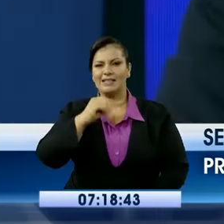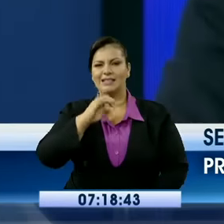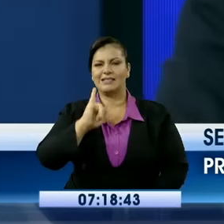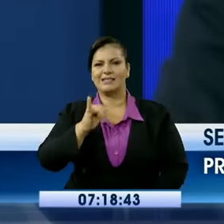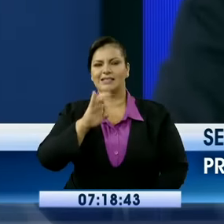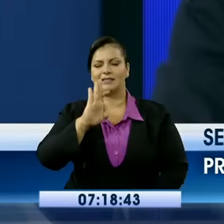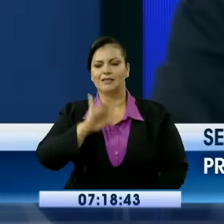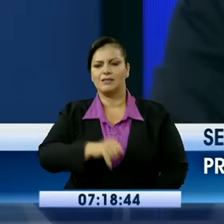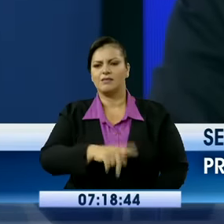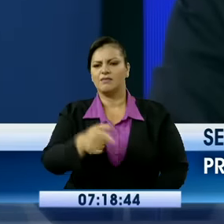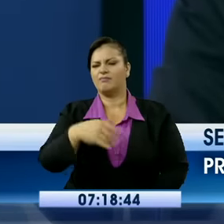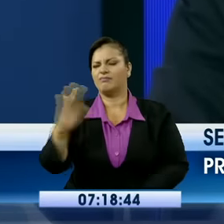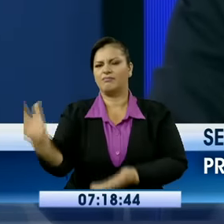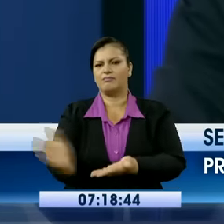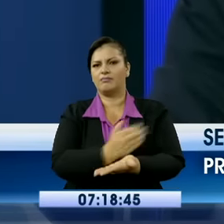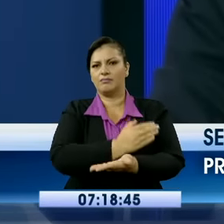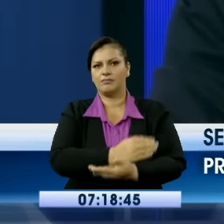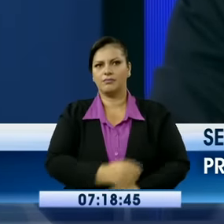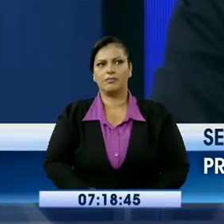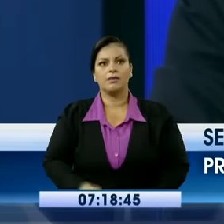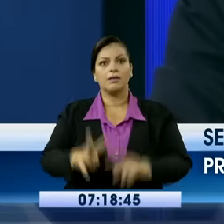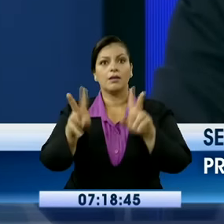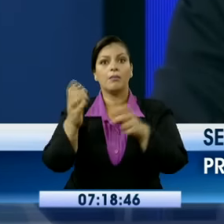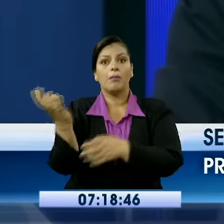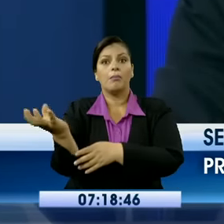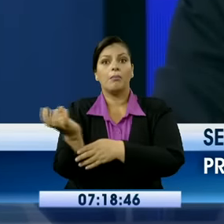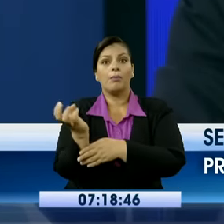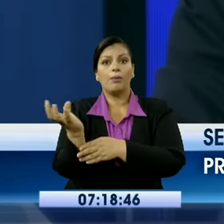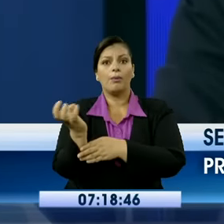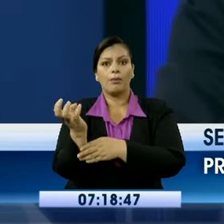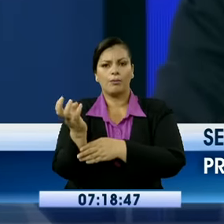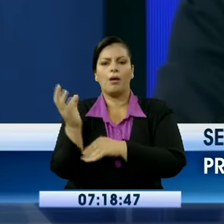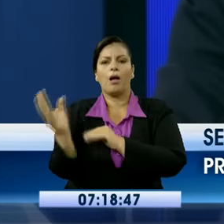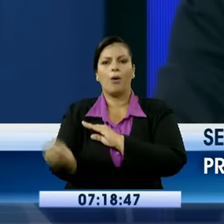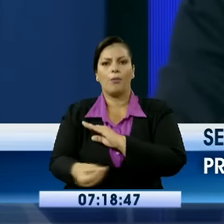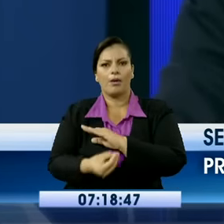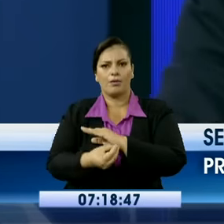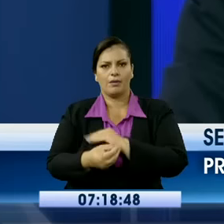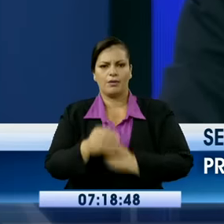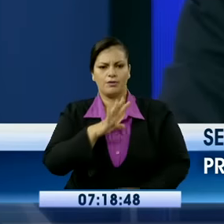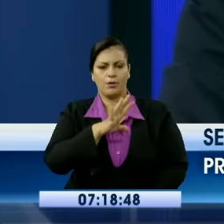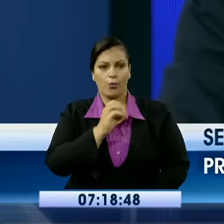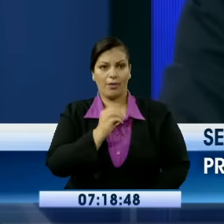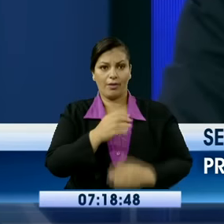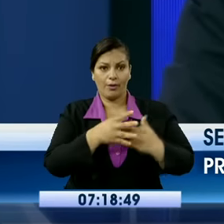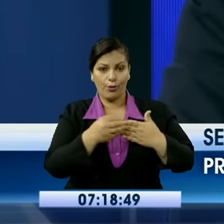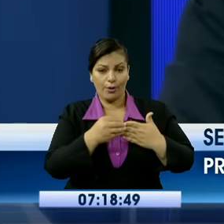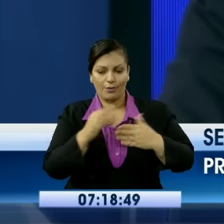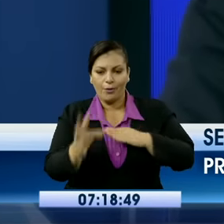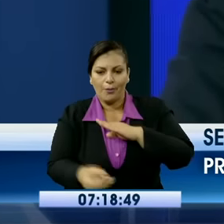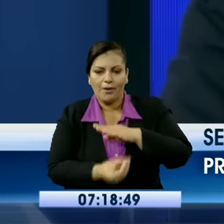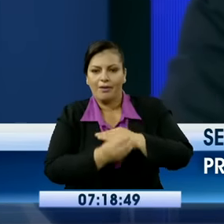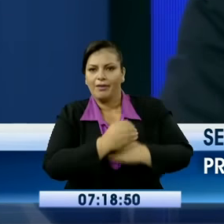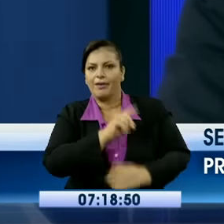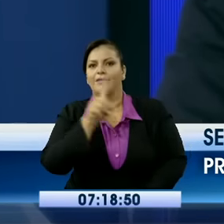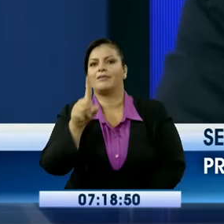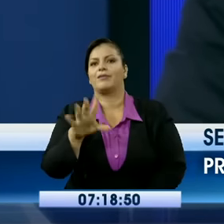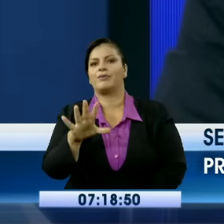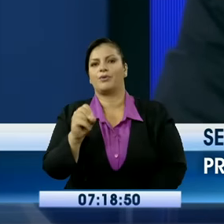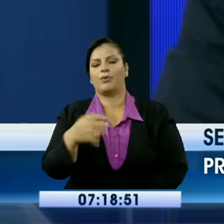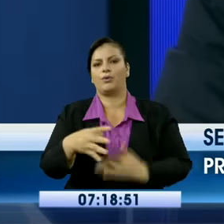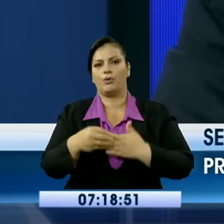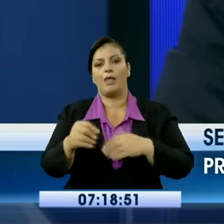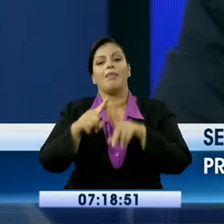El bono de desarrollo humano lo aumentaremos de 50 hasta 150 dólares, de acuerdo a la condición de